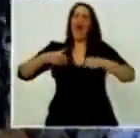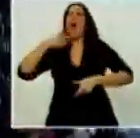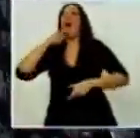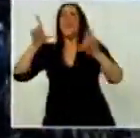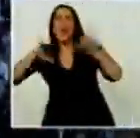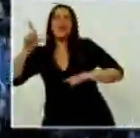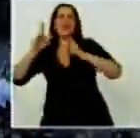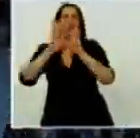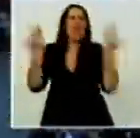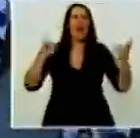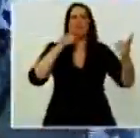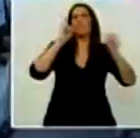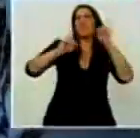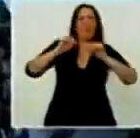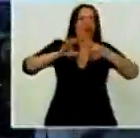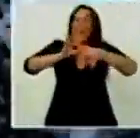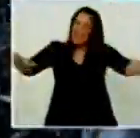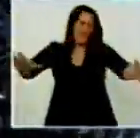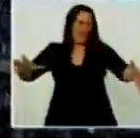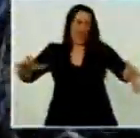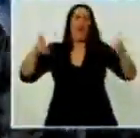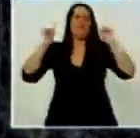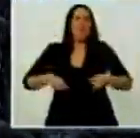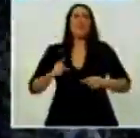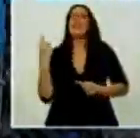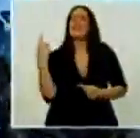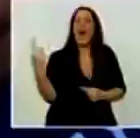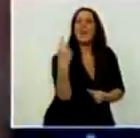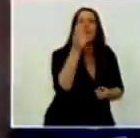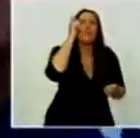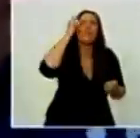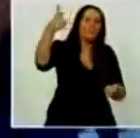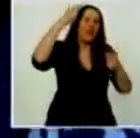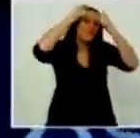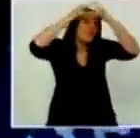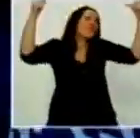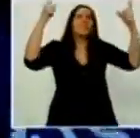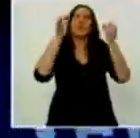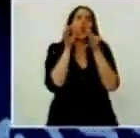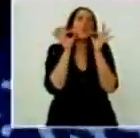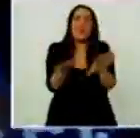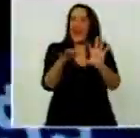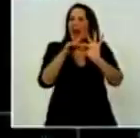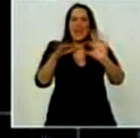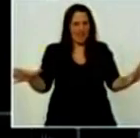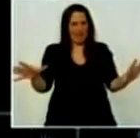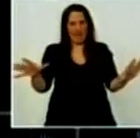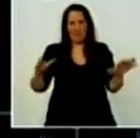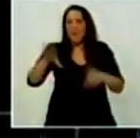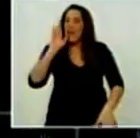a más libertad para que cada uno diga y piense lo que quiera y fundamentalmente